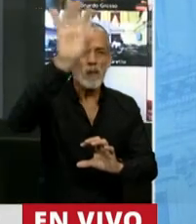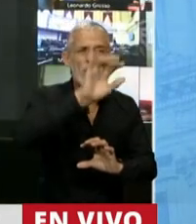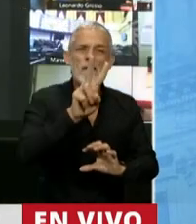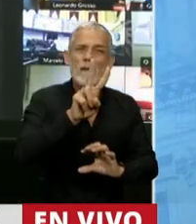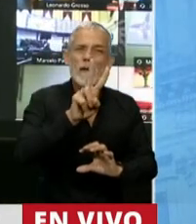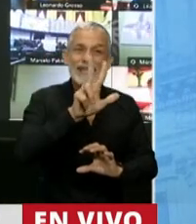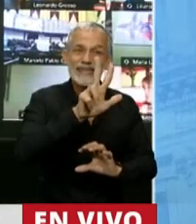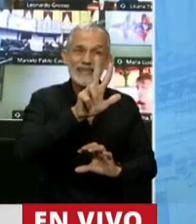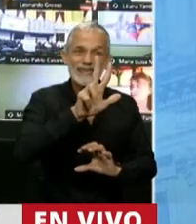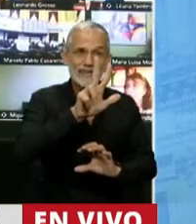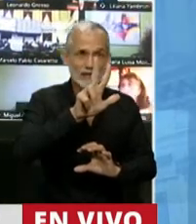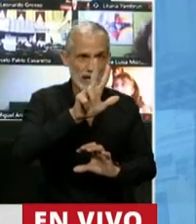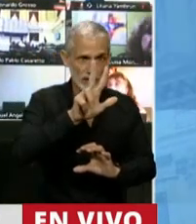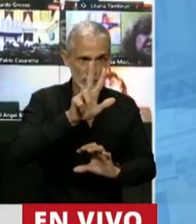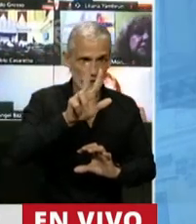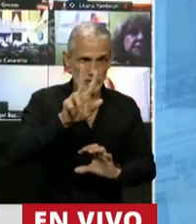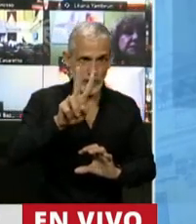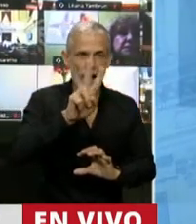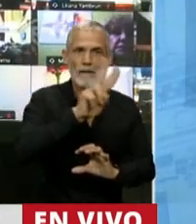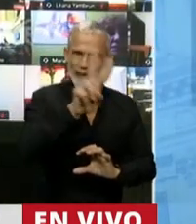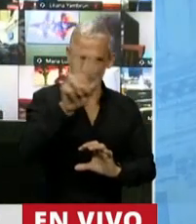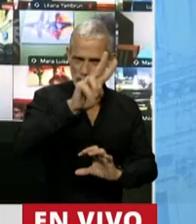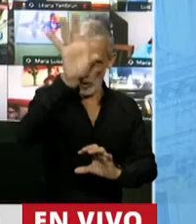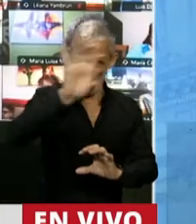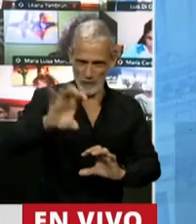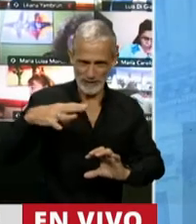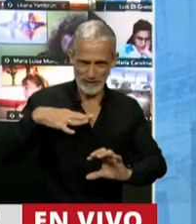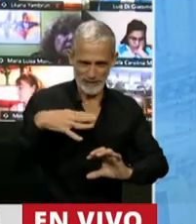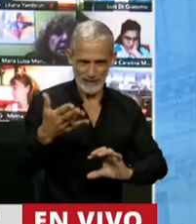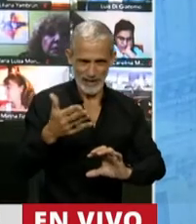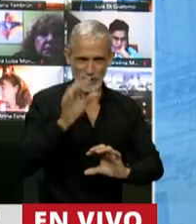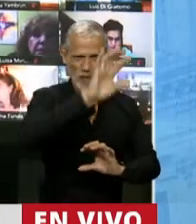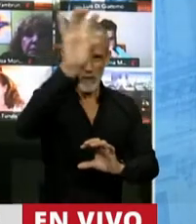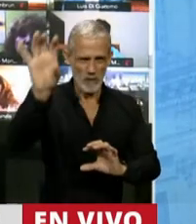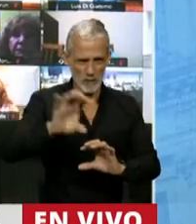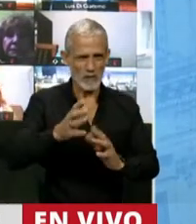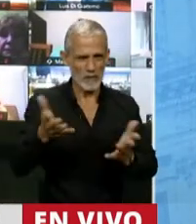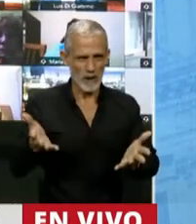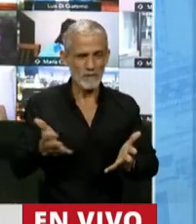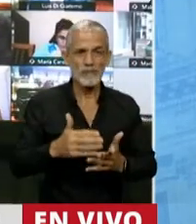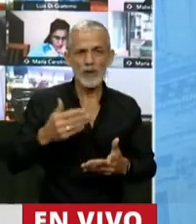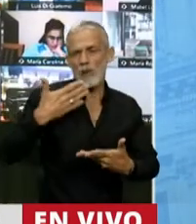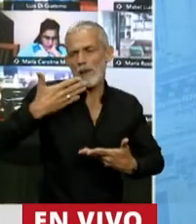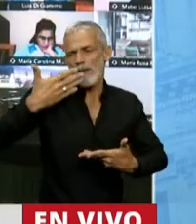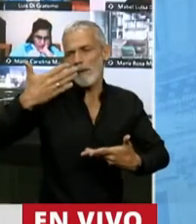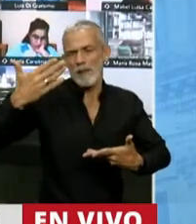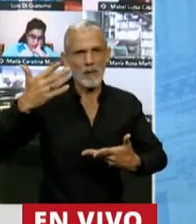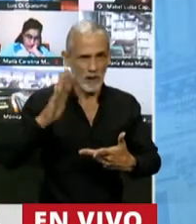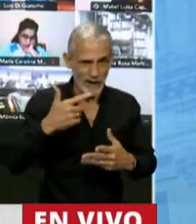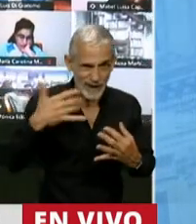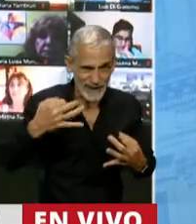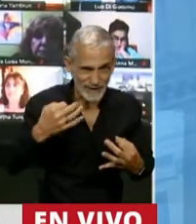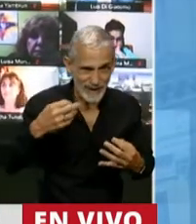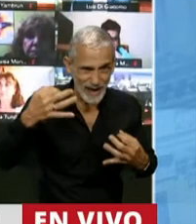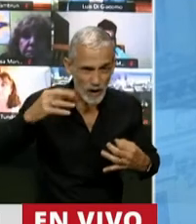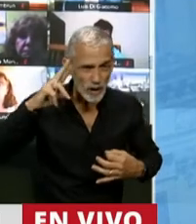22 provincias restantes. Yo creo, señor Presidente, que hablamos mucho de serialismo pero de la boca hacia afuera, pero en realidad